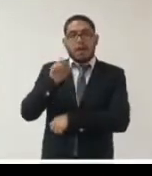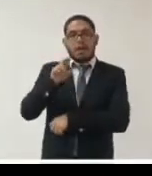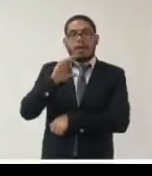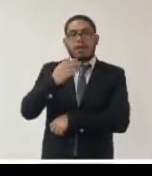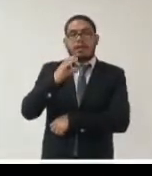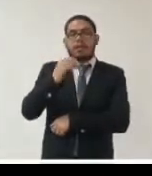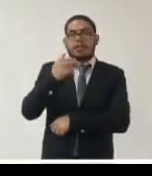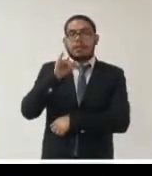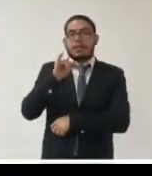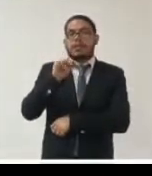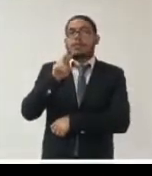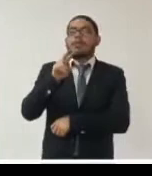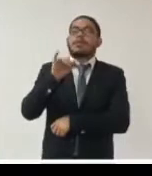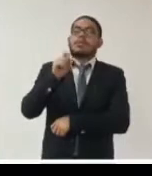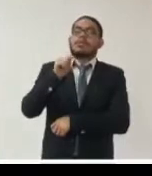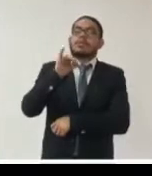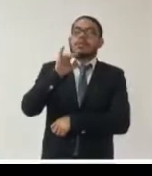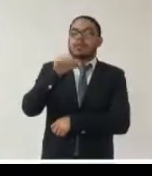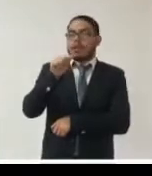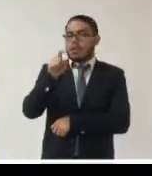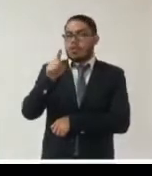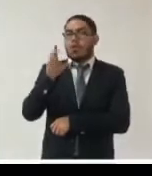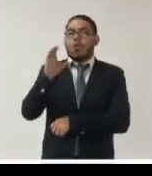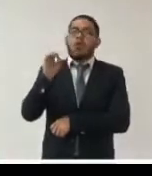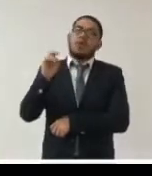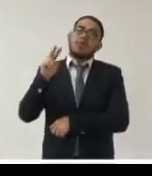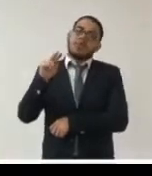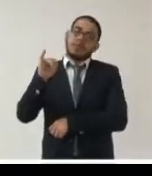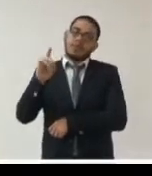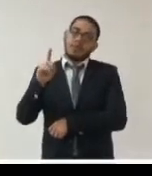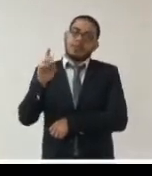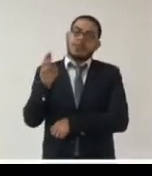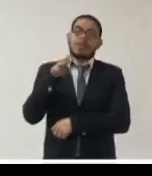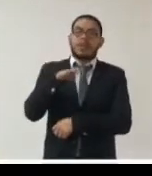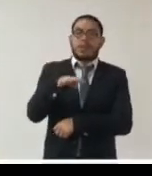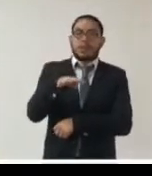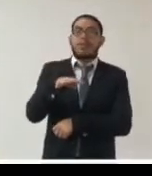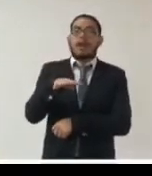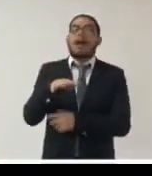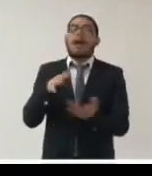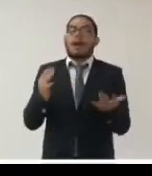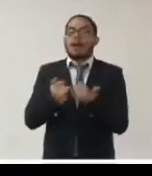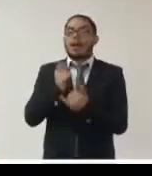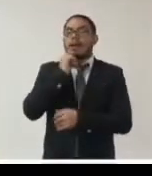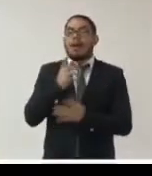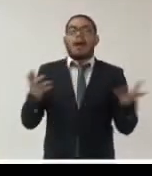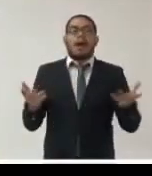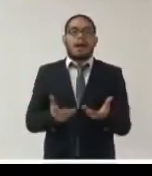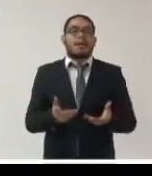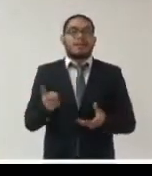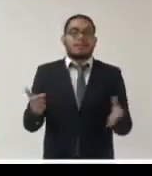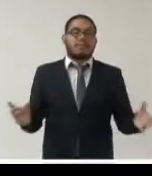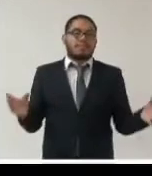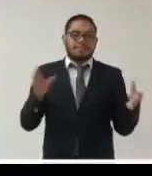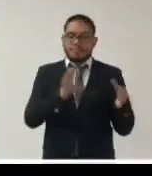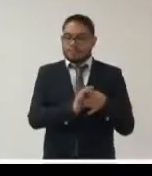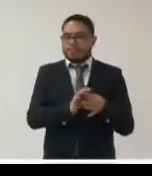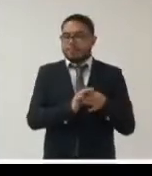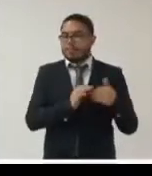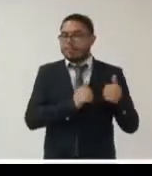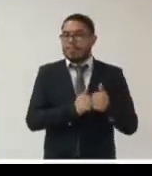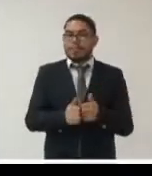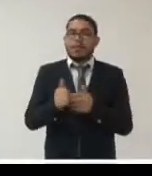COVID-19 las efectuadas también hay acciones efectuadas en conjunto con la red